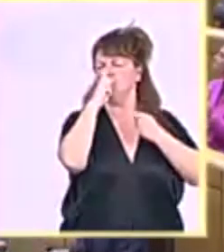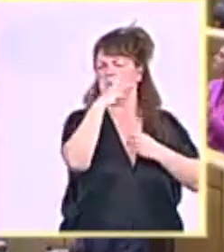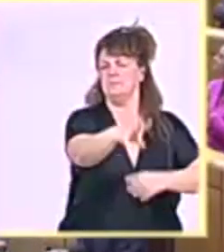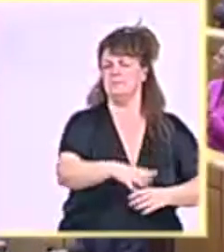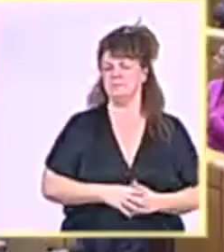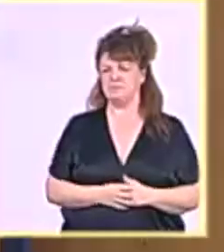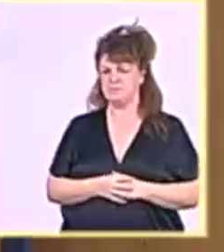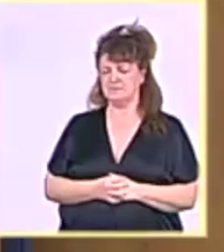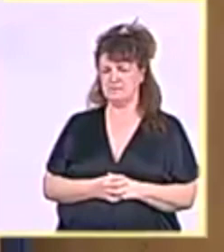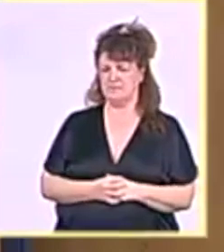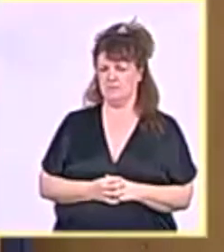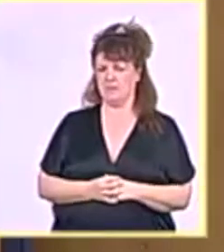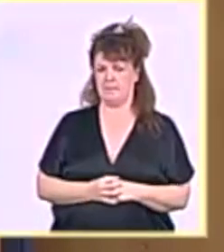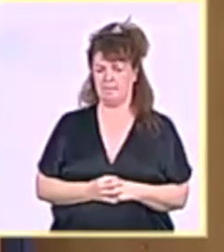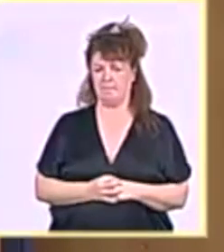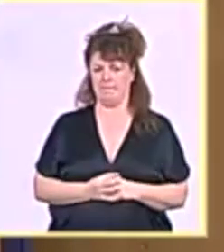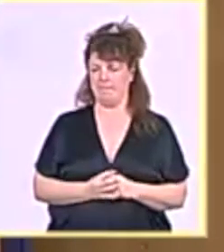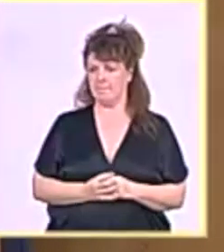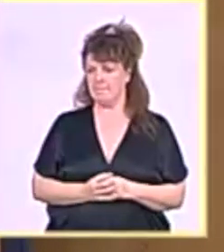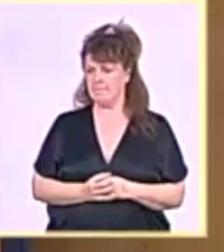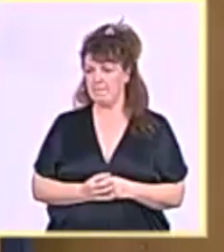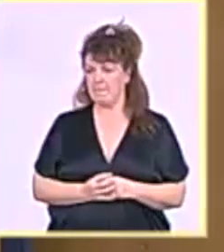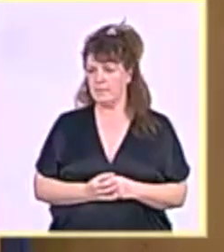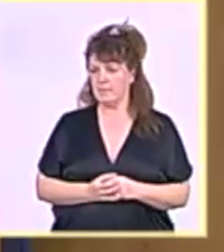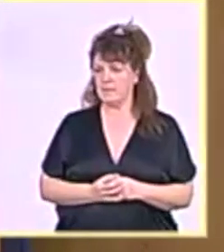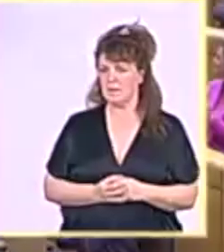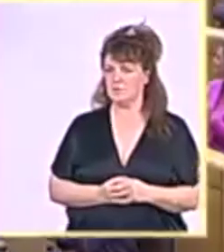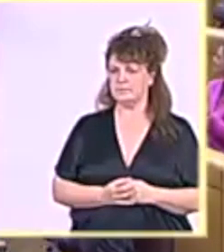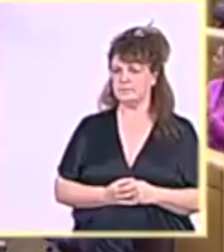Muchas gracias, señora vicepresidenta, segunda de la Gobierno. Gracias.